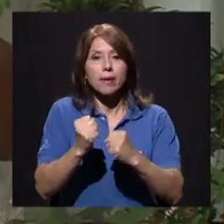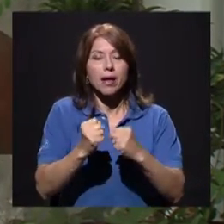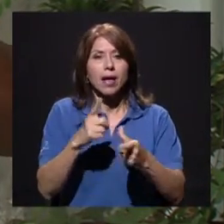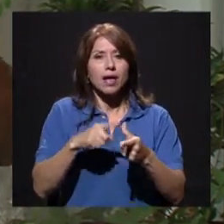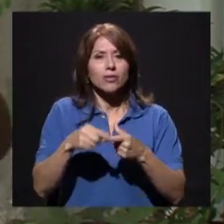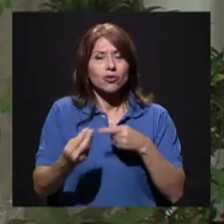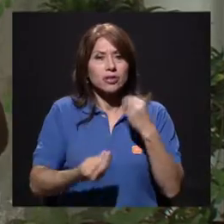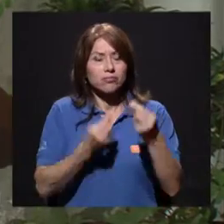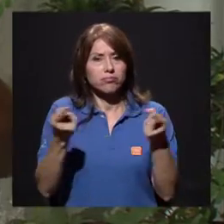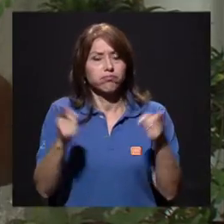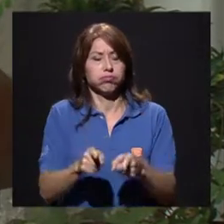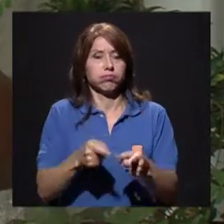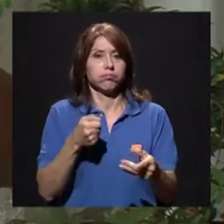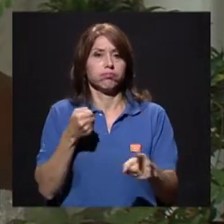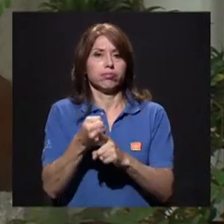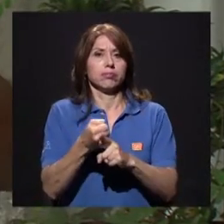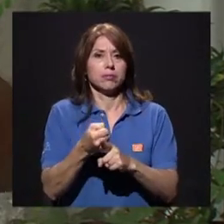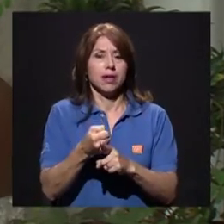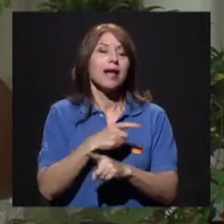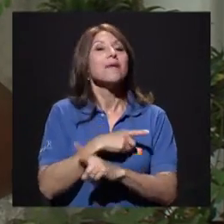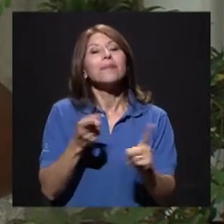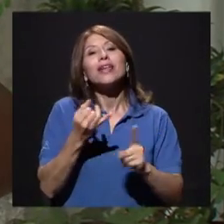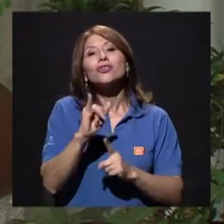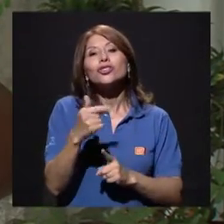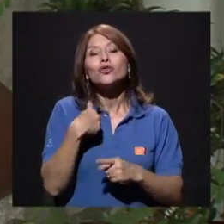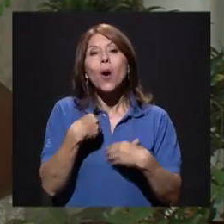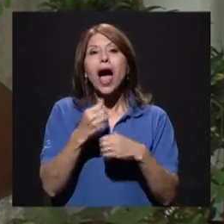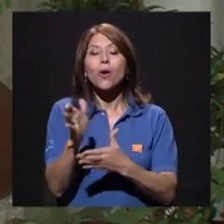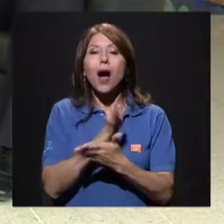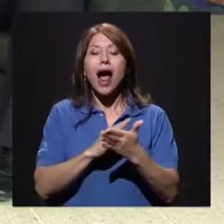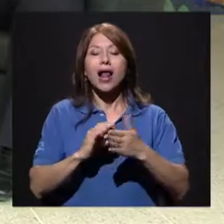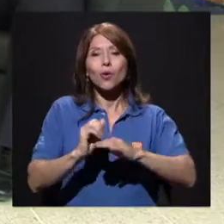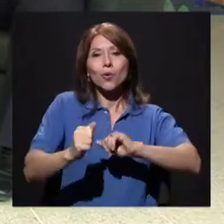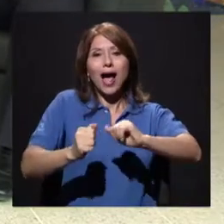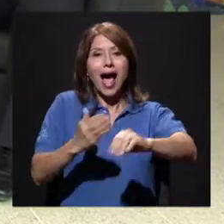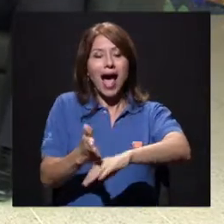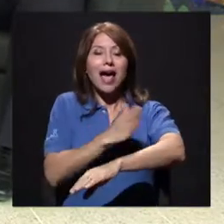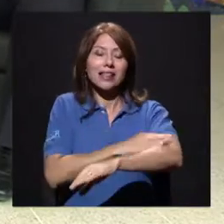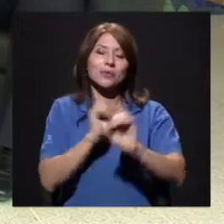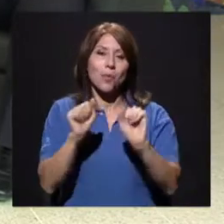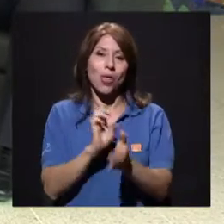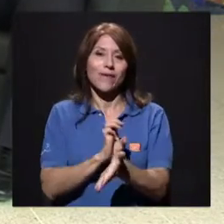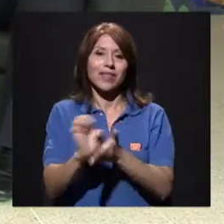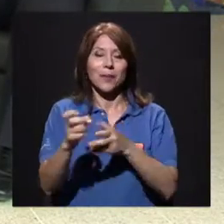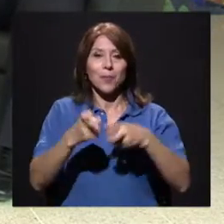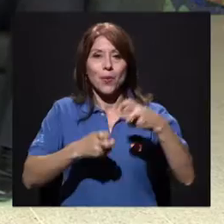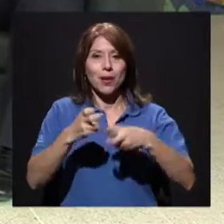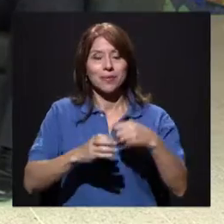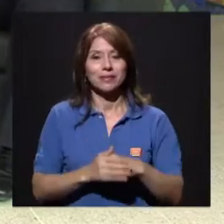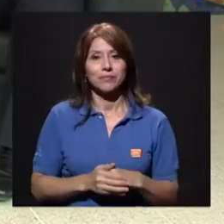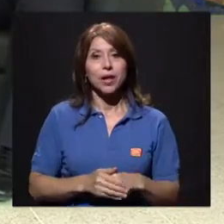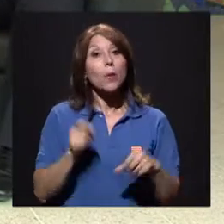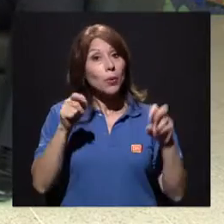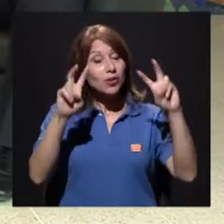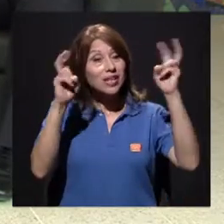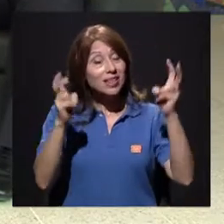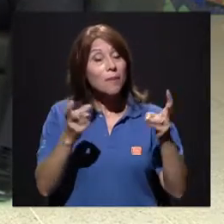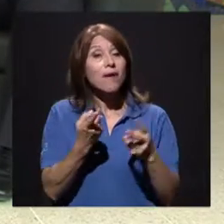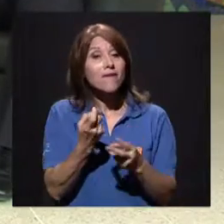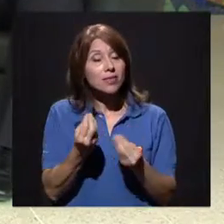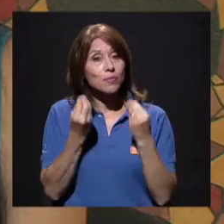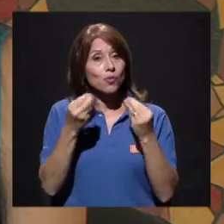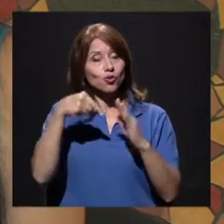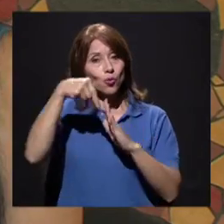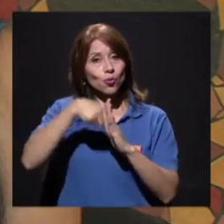ya el músculo está irrigado con todo, entonces me puedo evitar las lesiones. Bueno, definitivamente este tema, hay mucho de qué hablar, mucho de qué